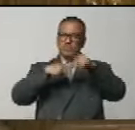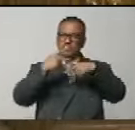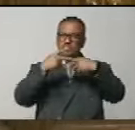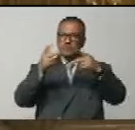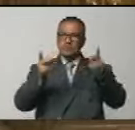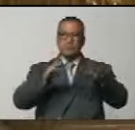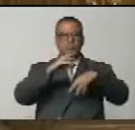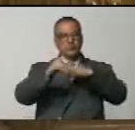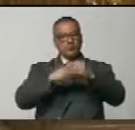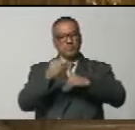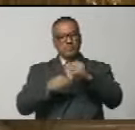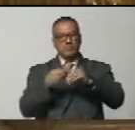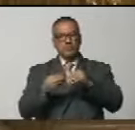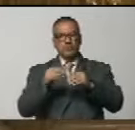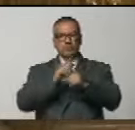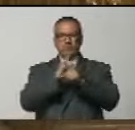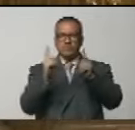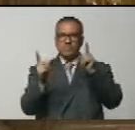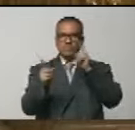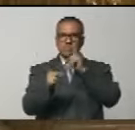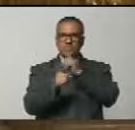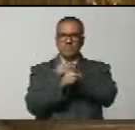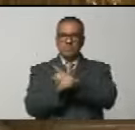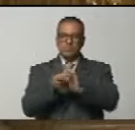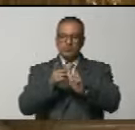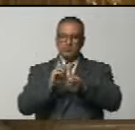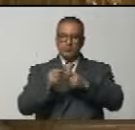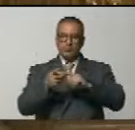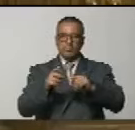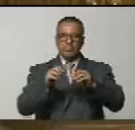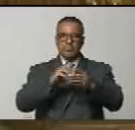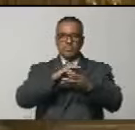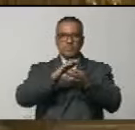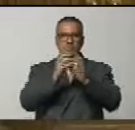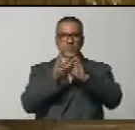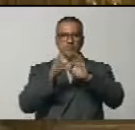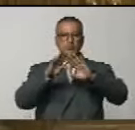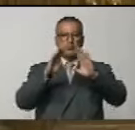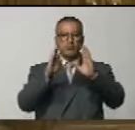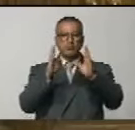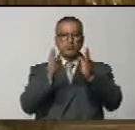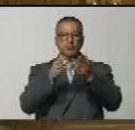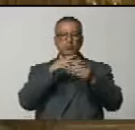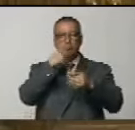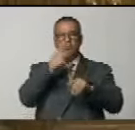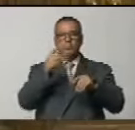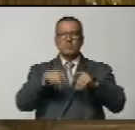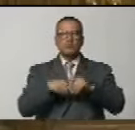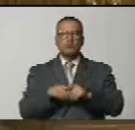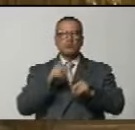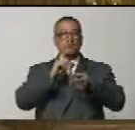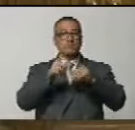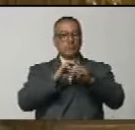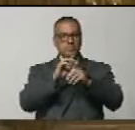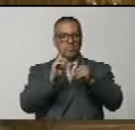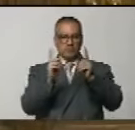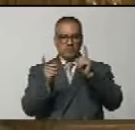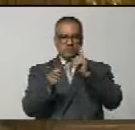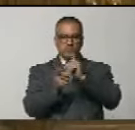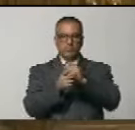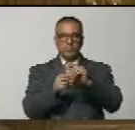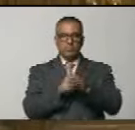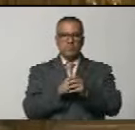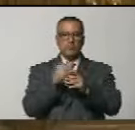que se van a producir transformaciones, modificaciones en la geopolítica mundial. Se van a producir cambios de